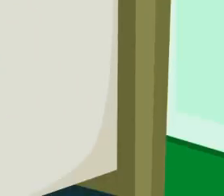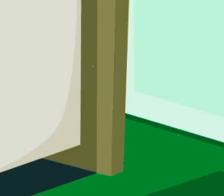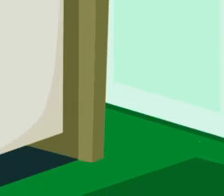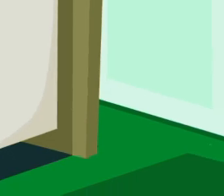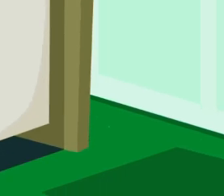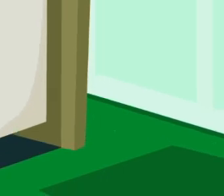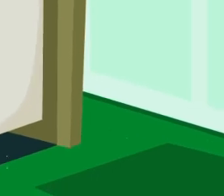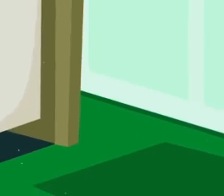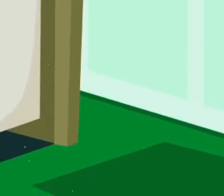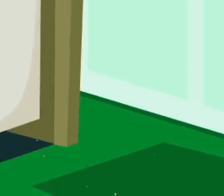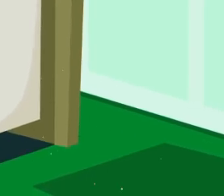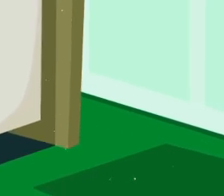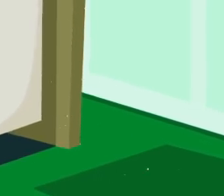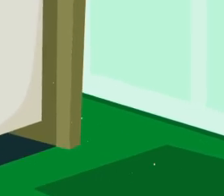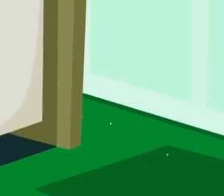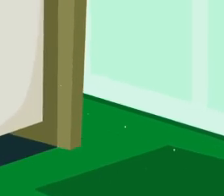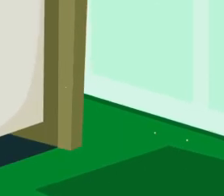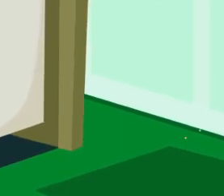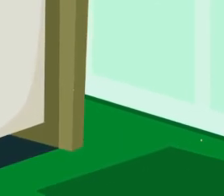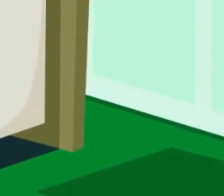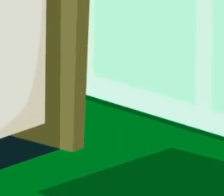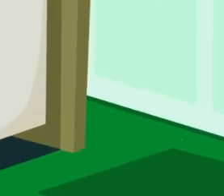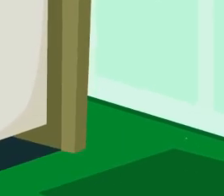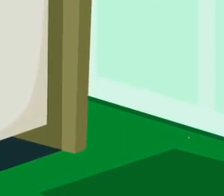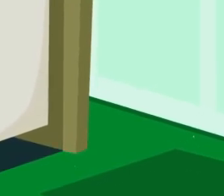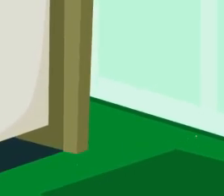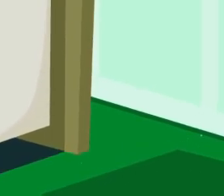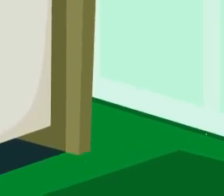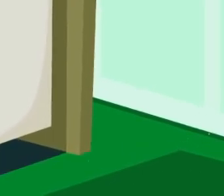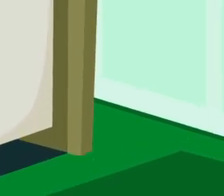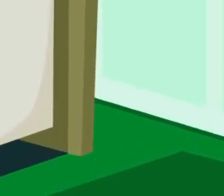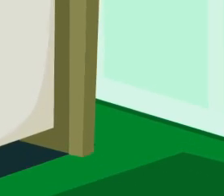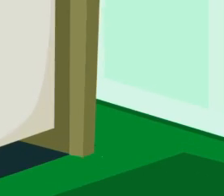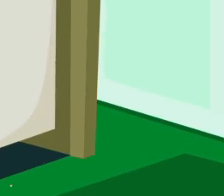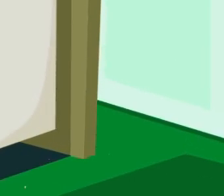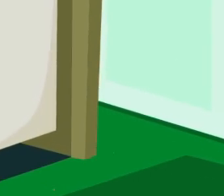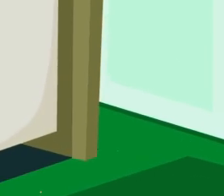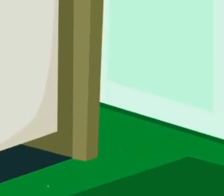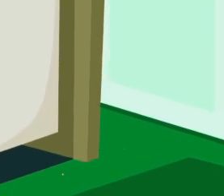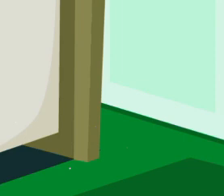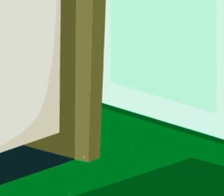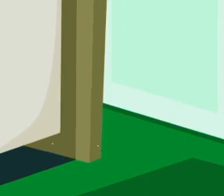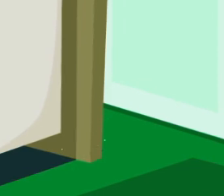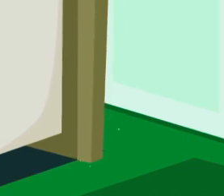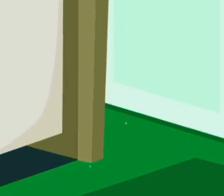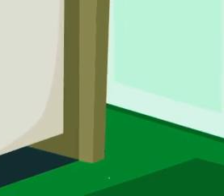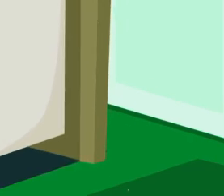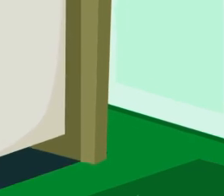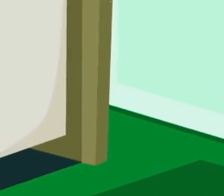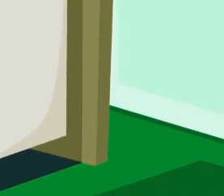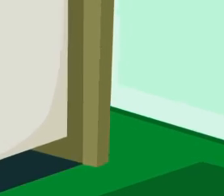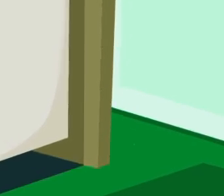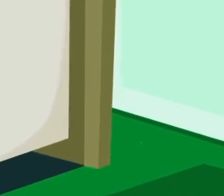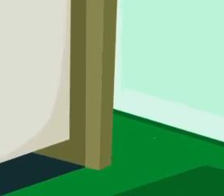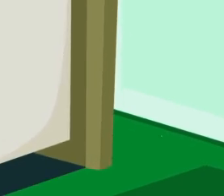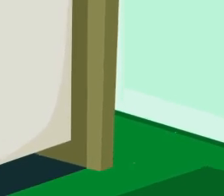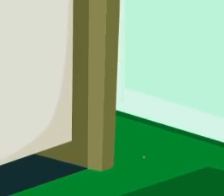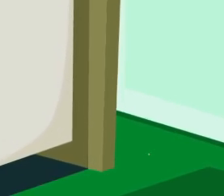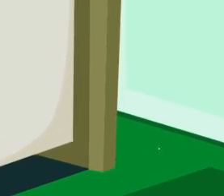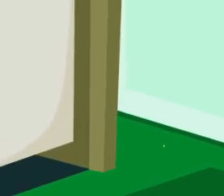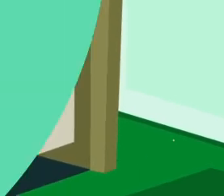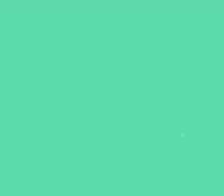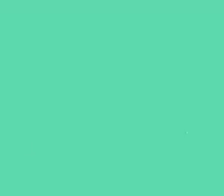estoy mal Por Él me da Cuando estoy triste